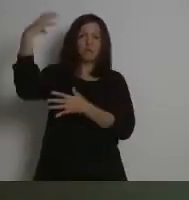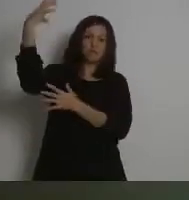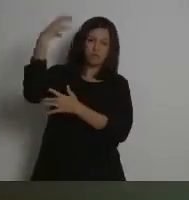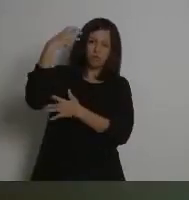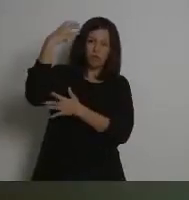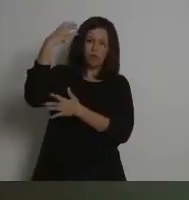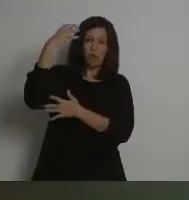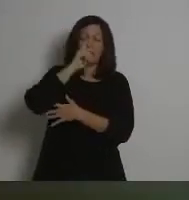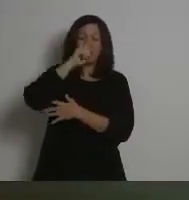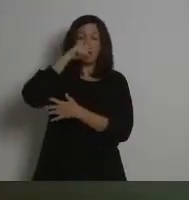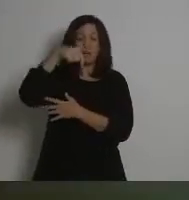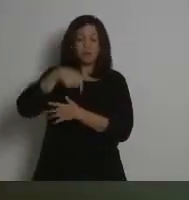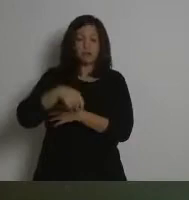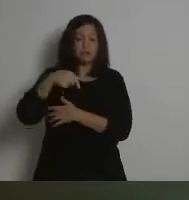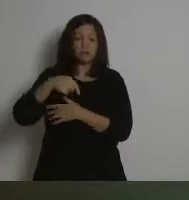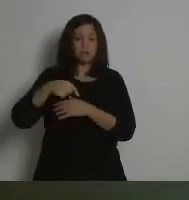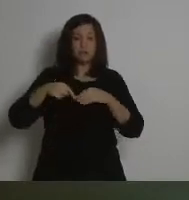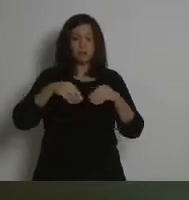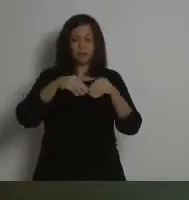extensiones de territorio.